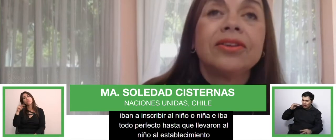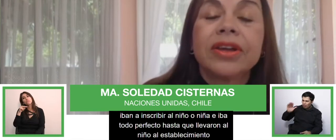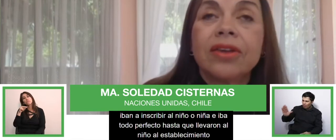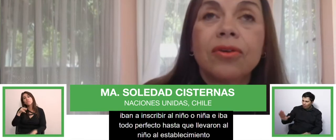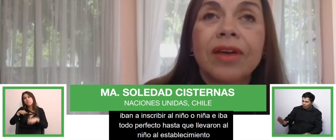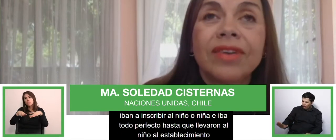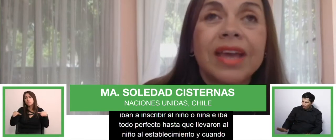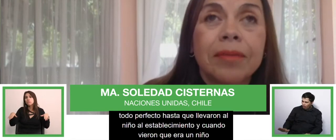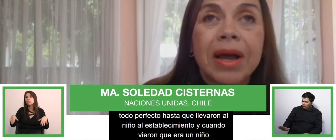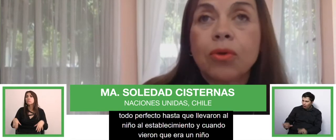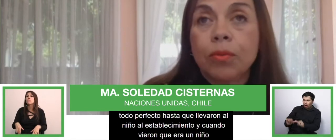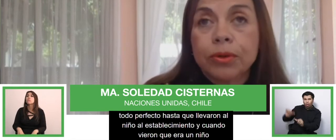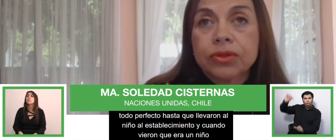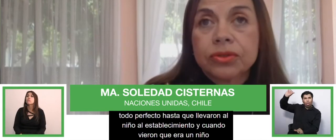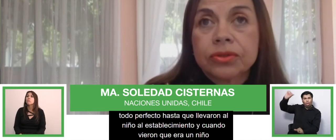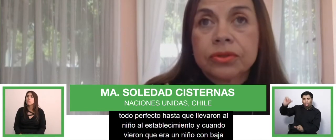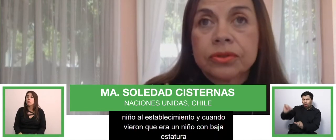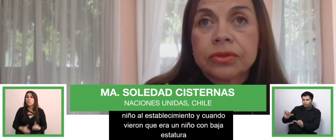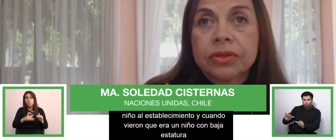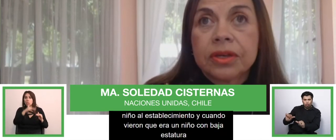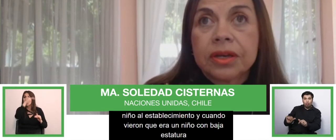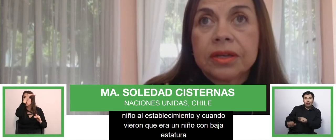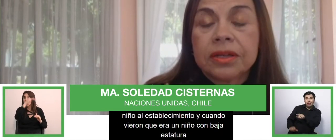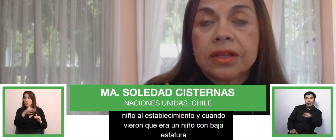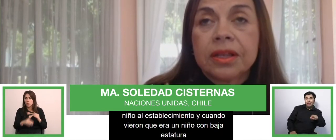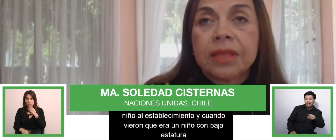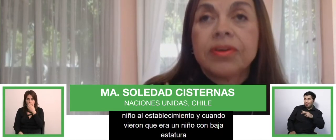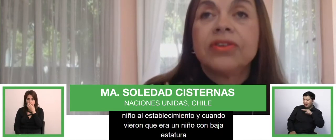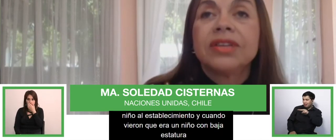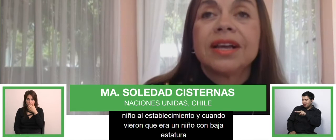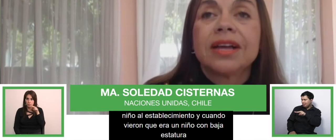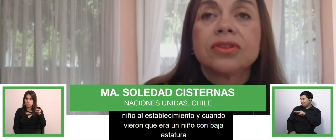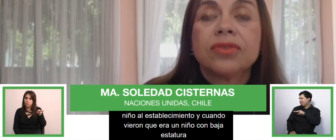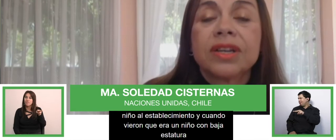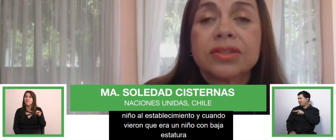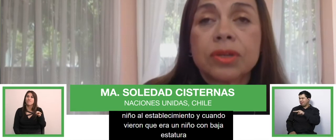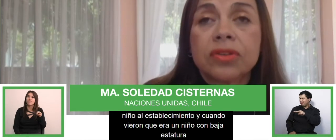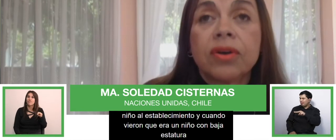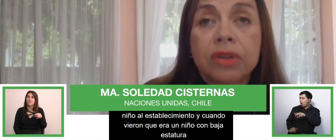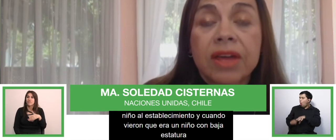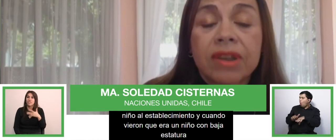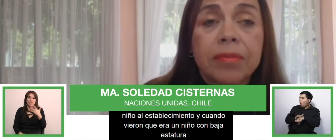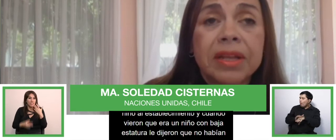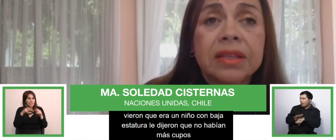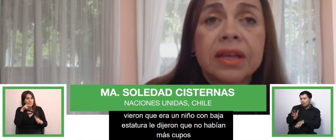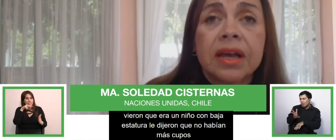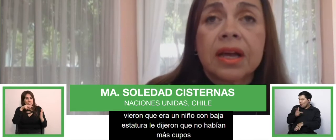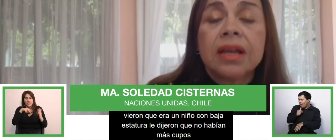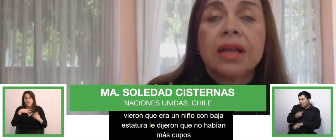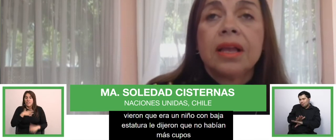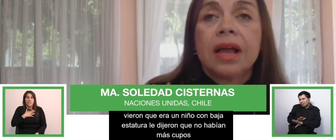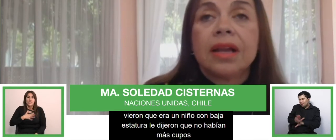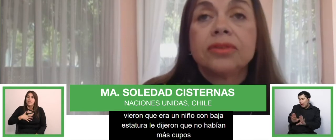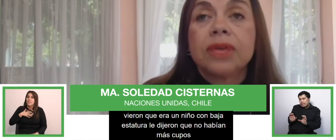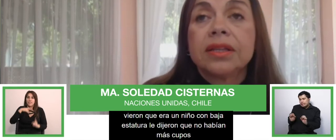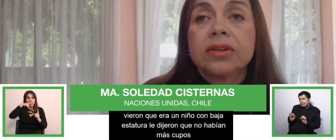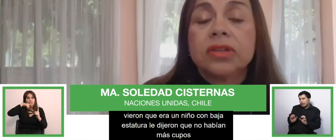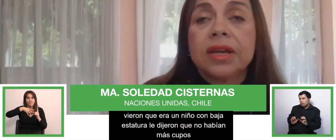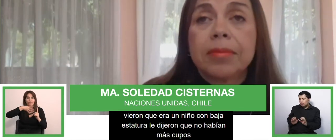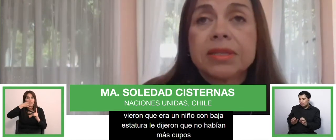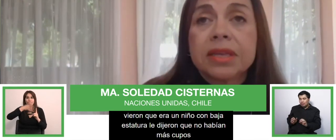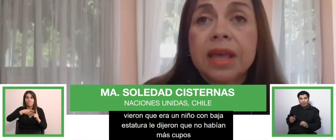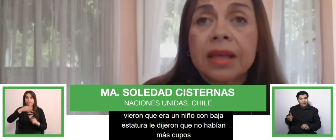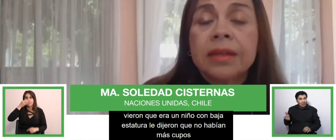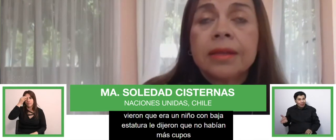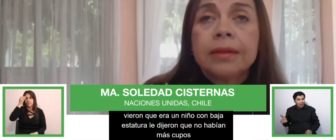le dijeron que no había más cupos. Bueno, este caso fue resuelto favorablemente al estudiante